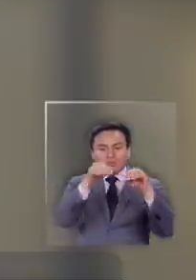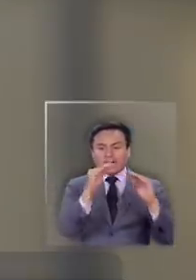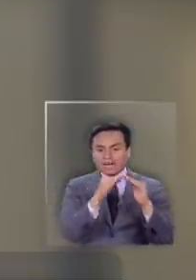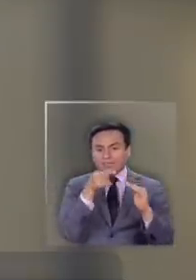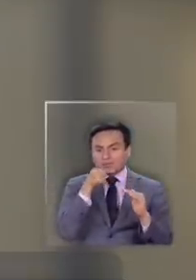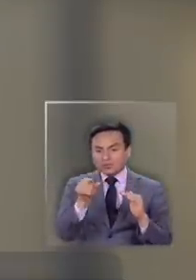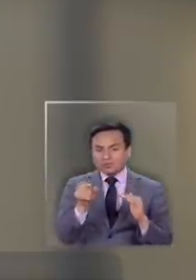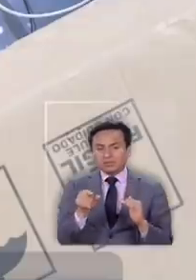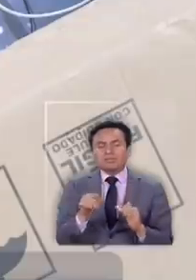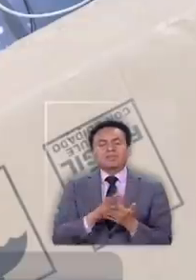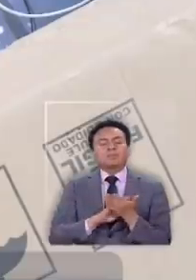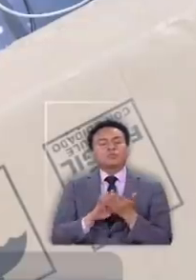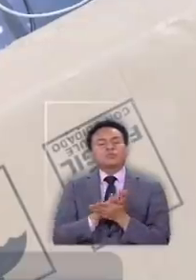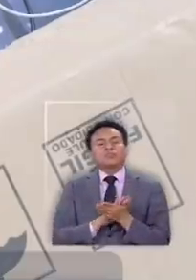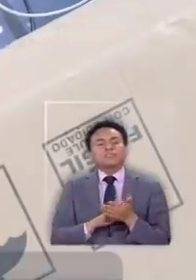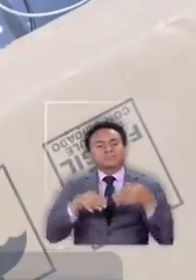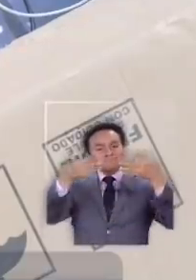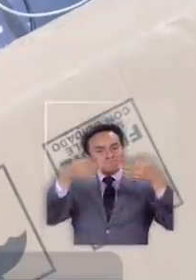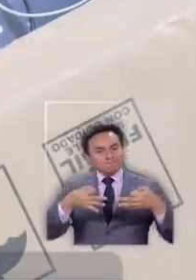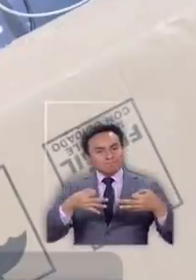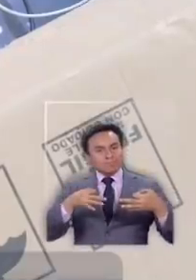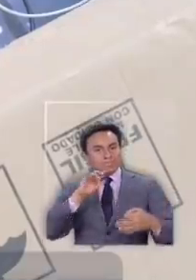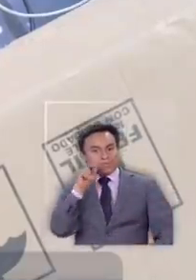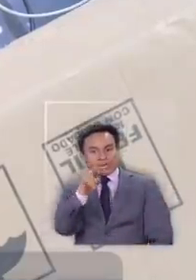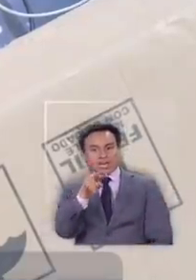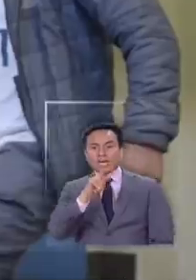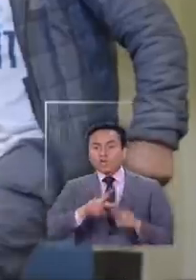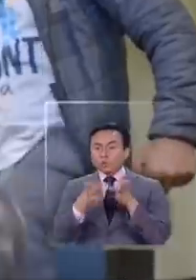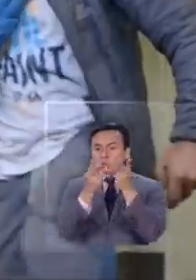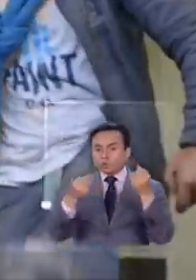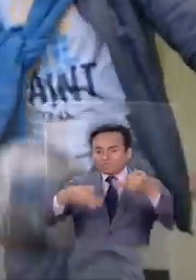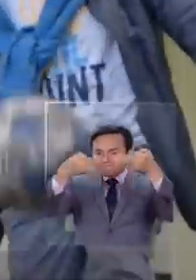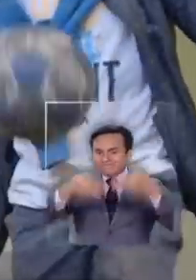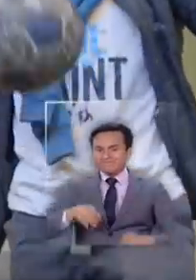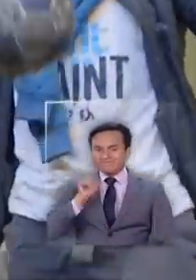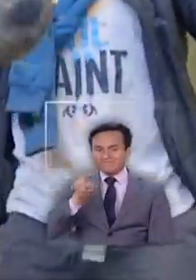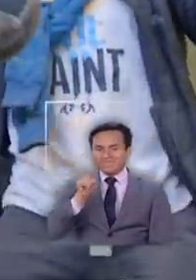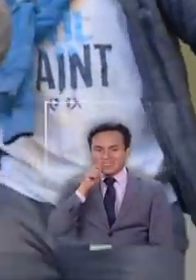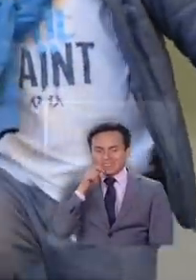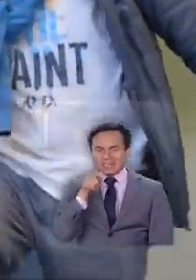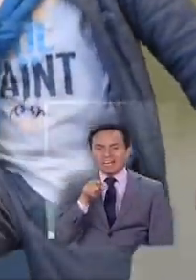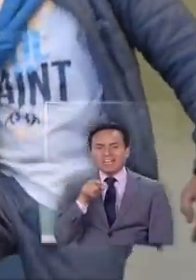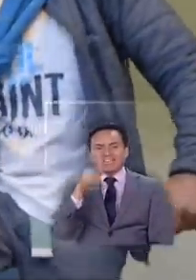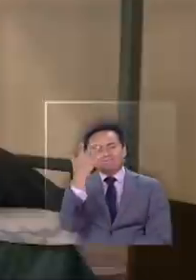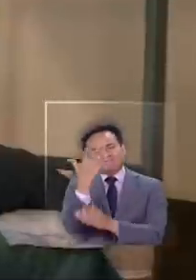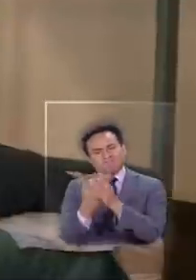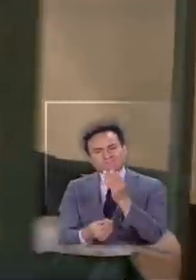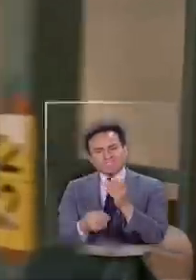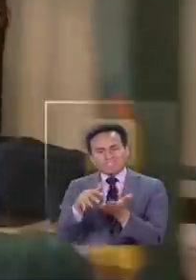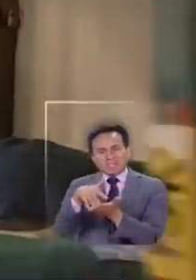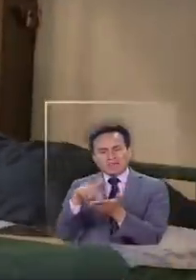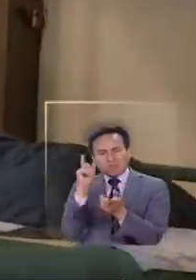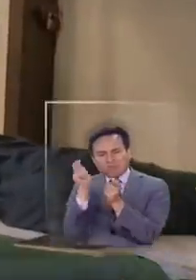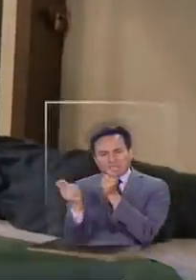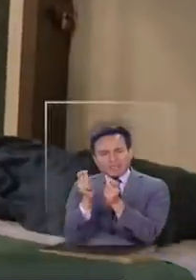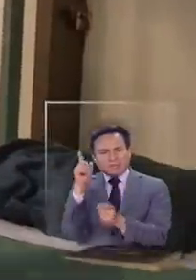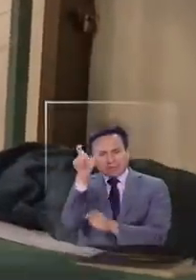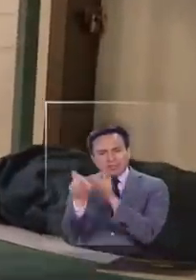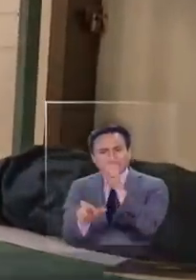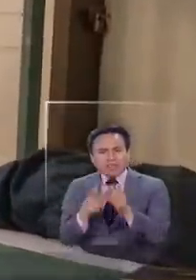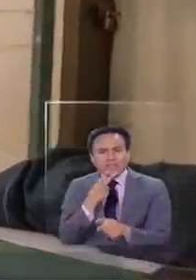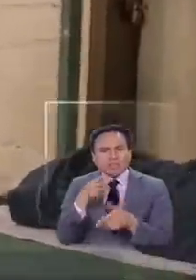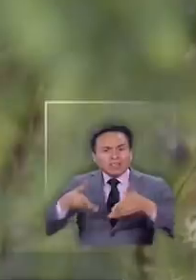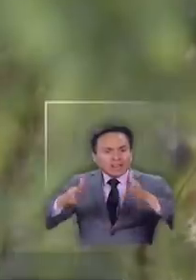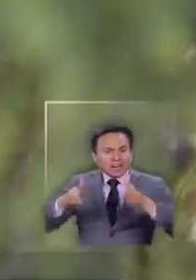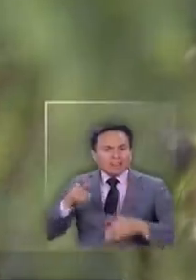si se asienta podría convertirse en una solución definitiva que termine con la extrema vulnerabilidad de las personas que